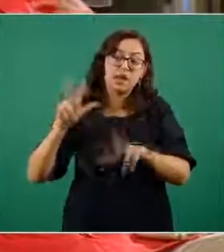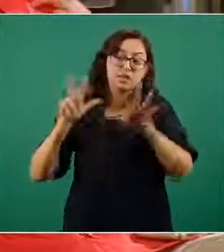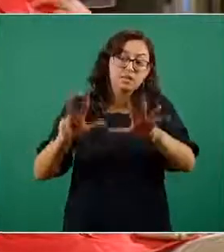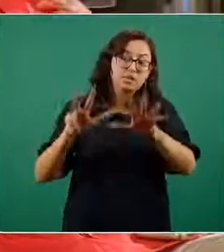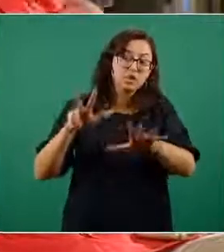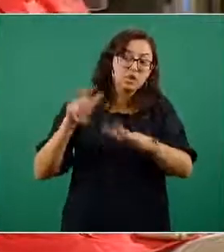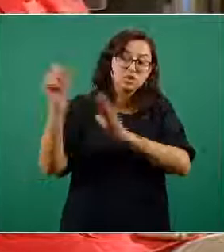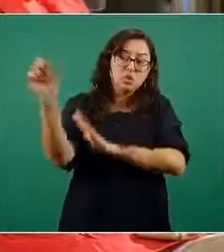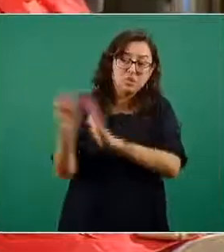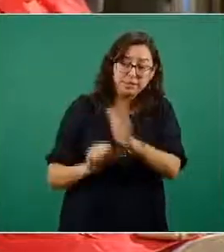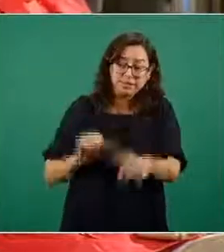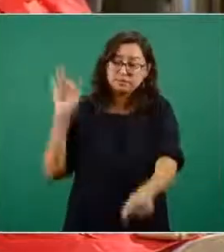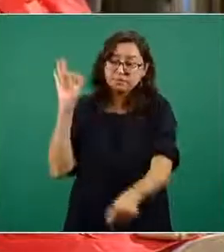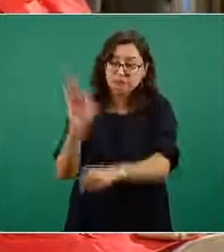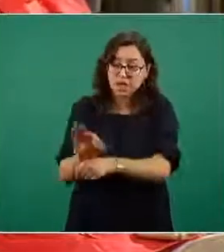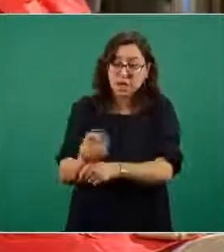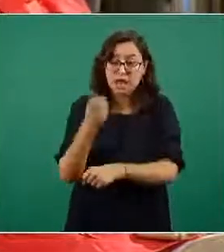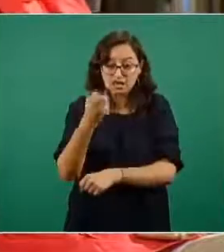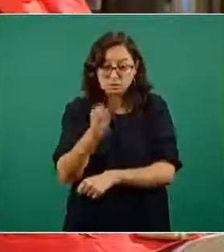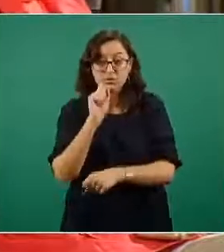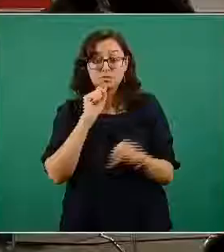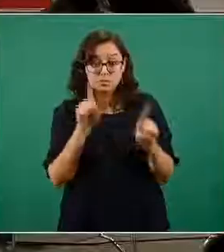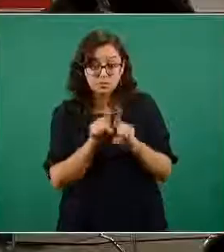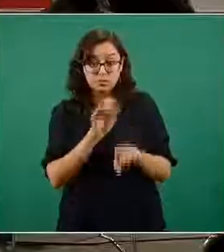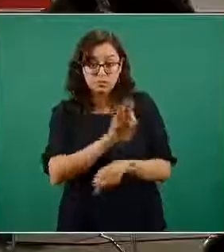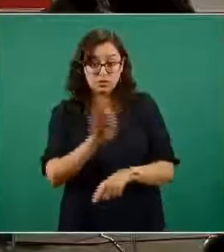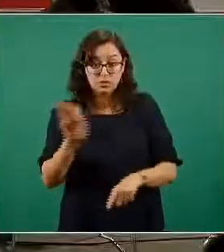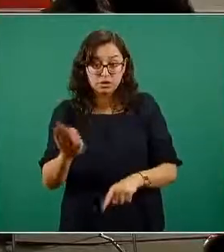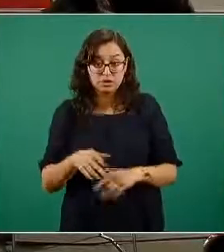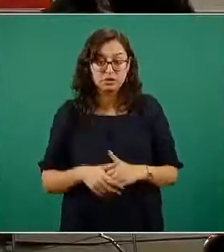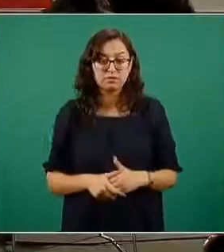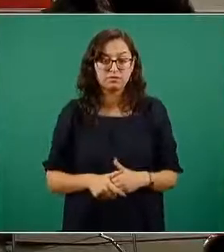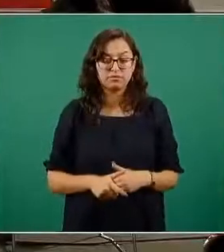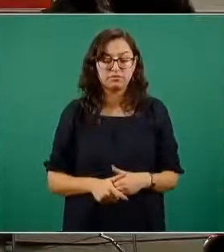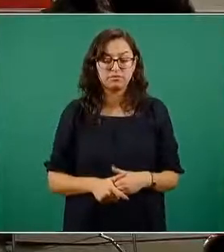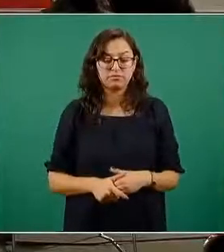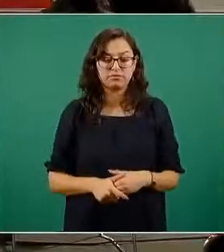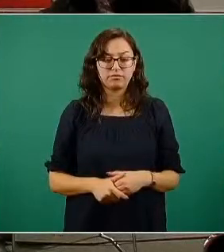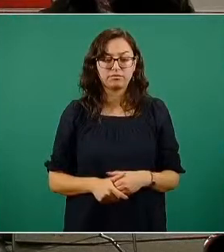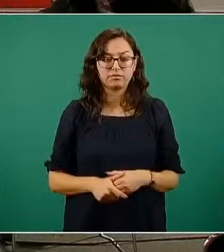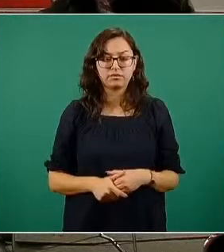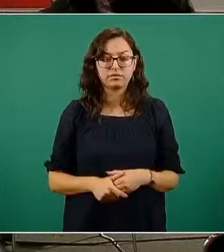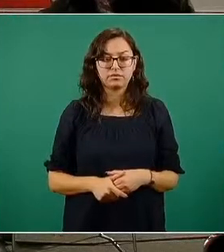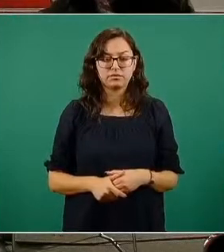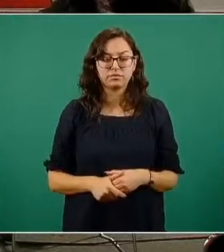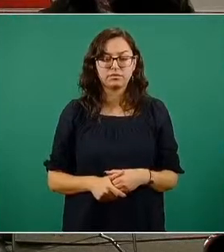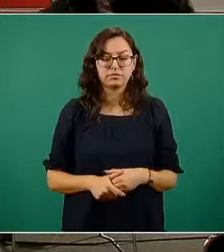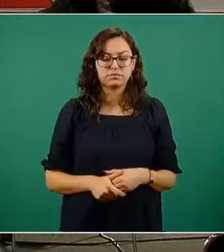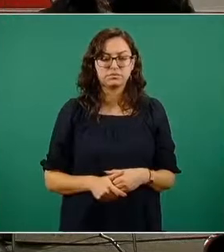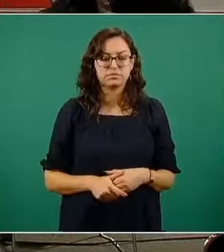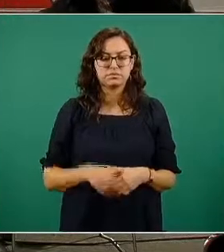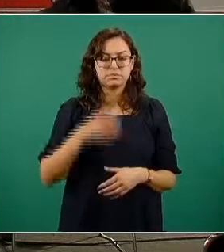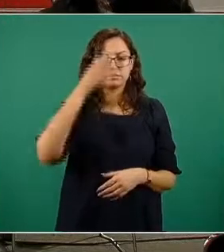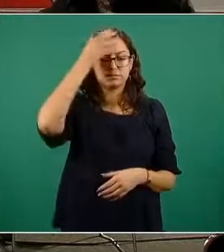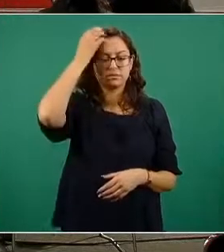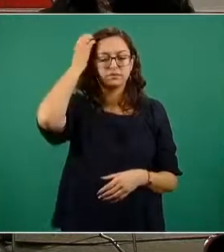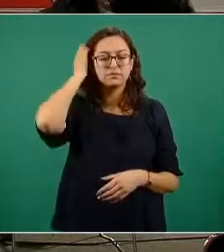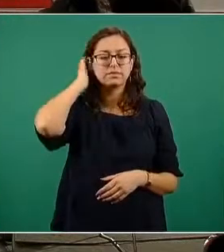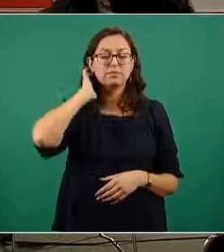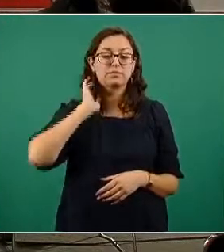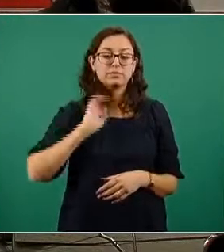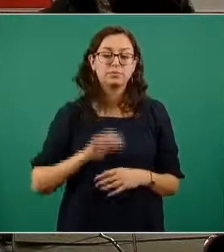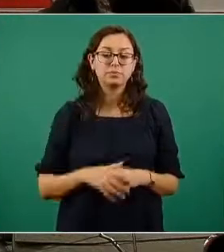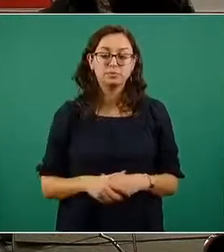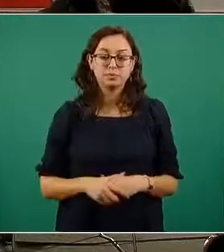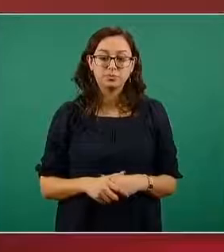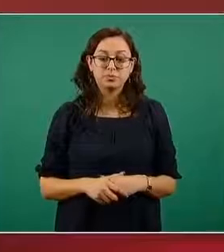si este cálculo lo siguen manteniendo ustedes en realidad depende de muchas